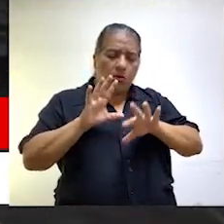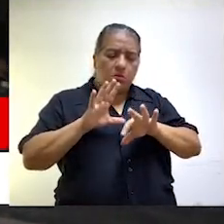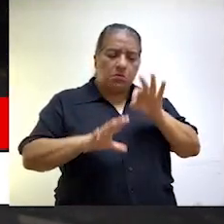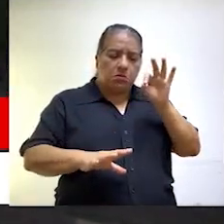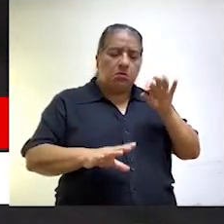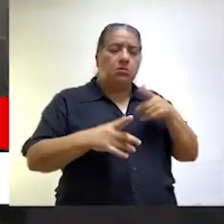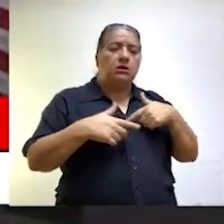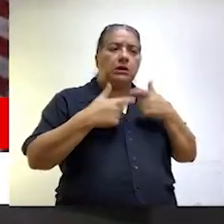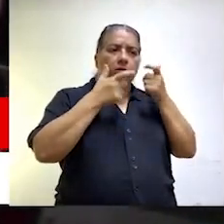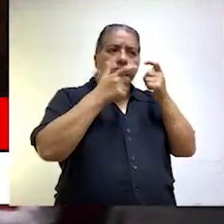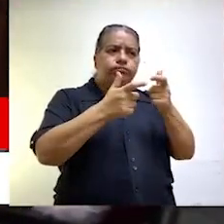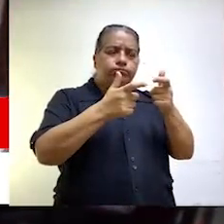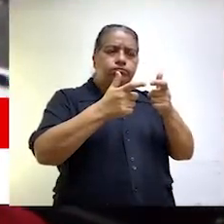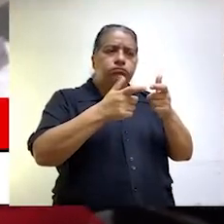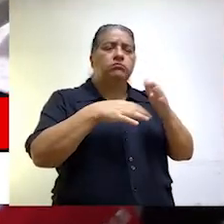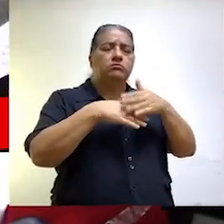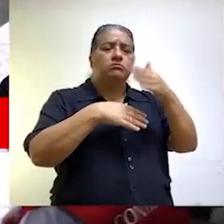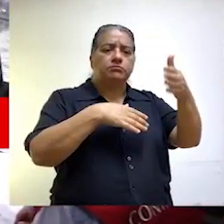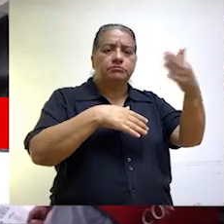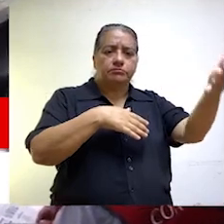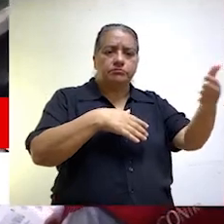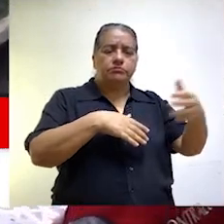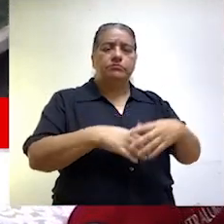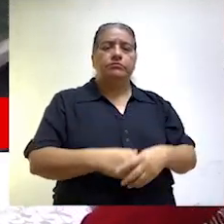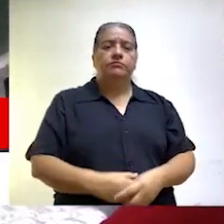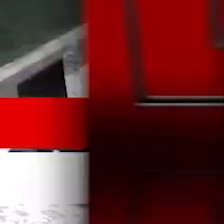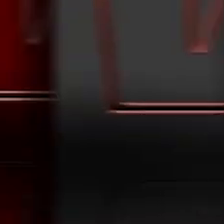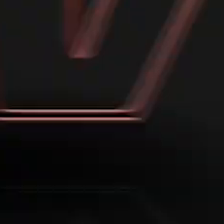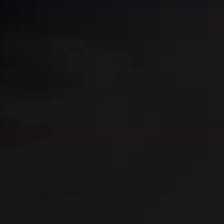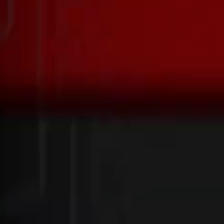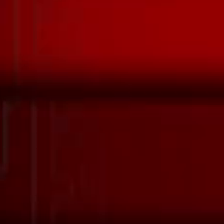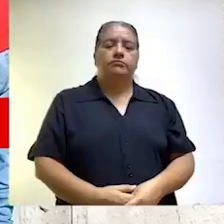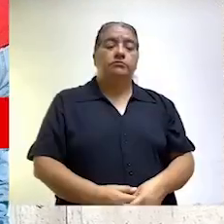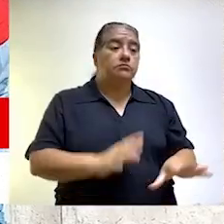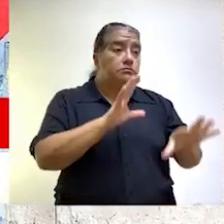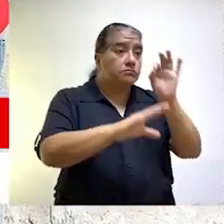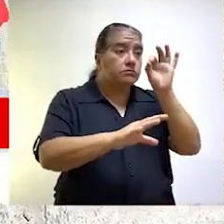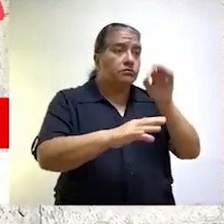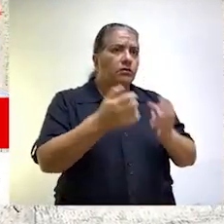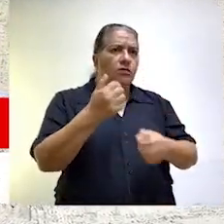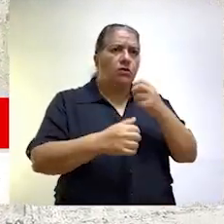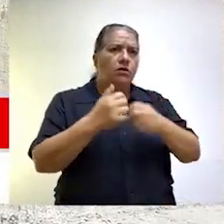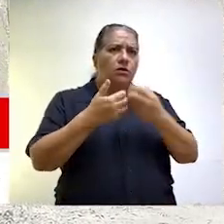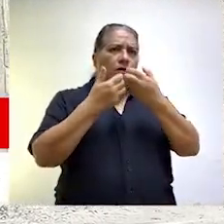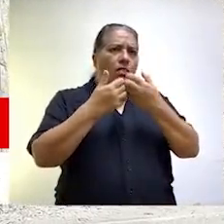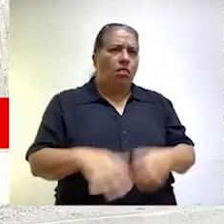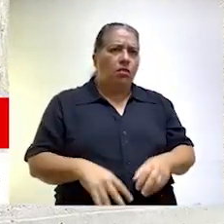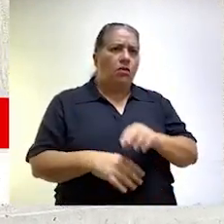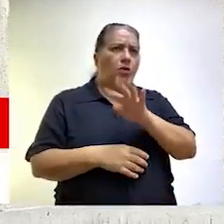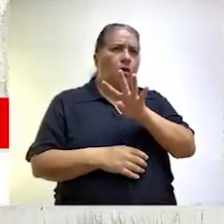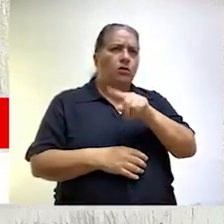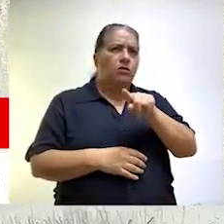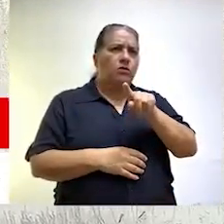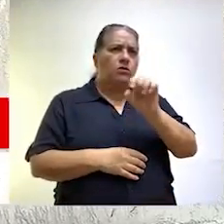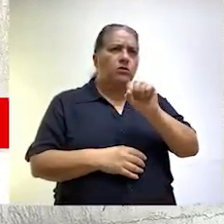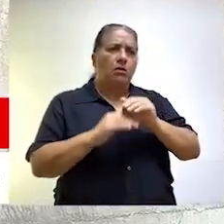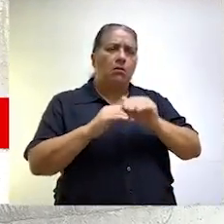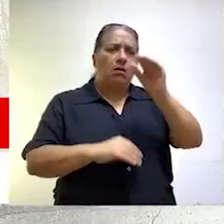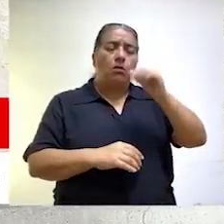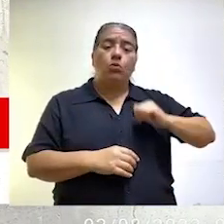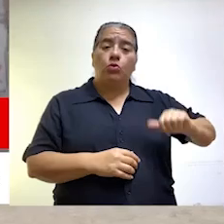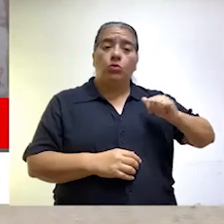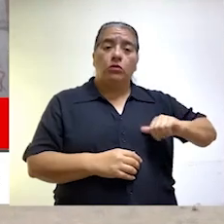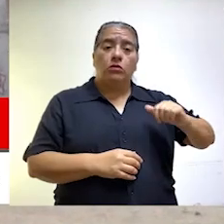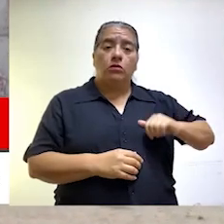para determinar las acciones de control gubernamental que correspondan. Identificamos un perjuicio superior a los 4 millones de